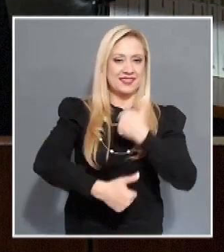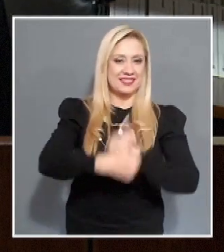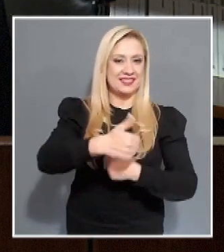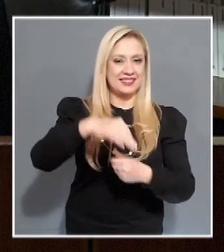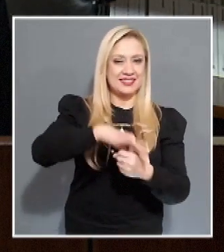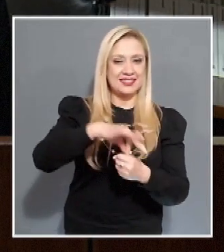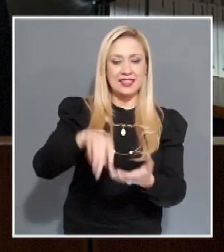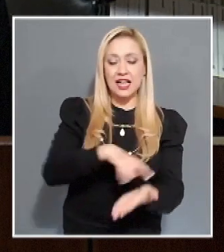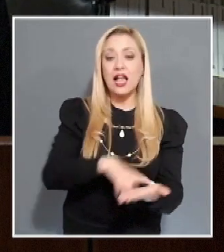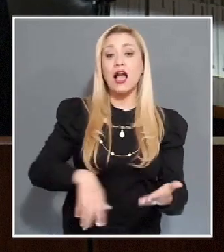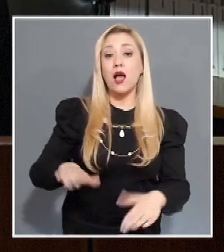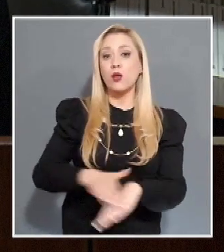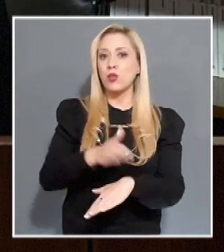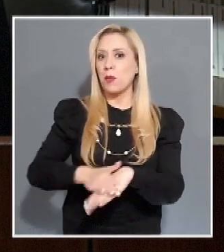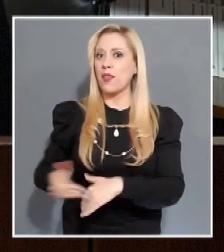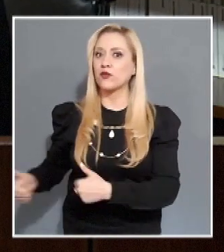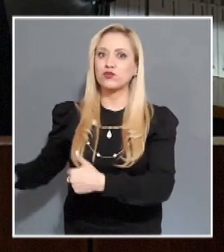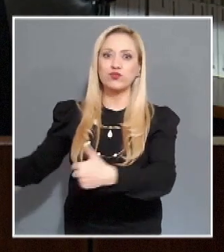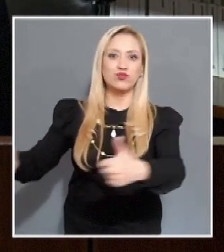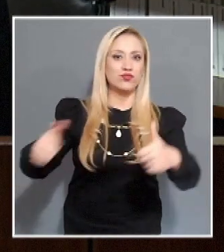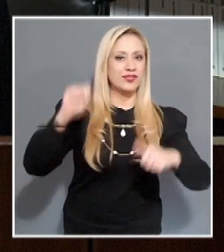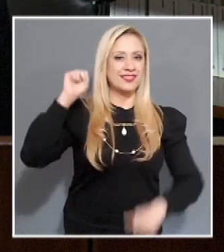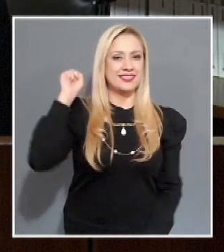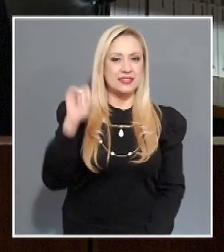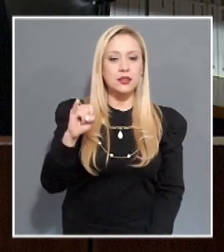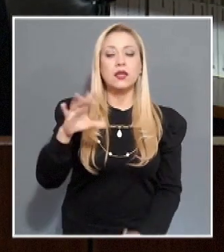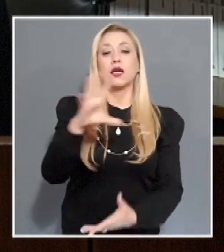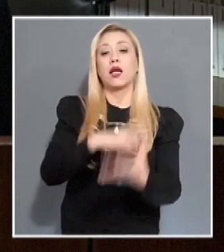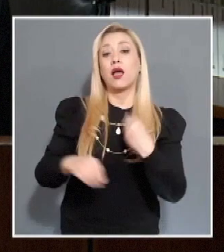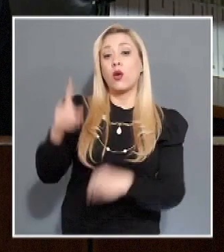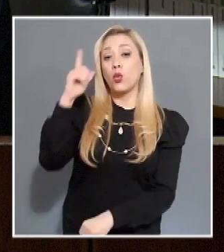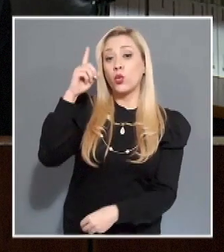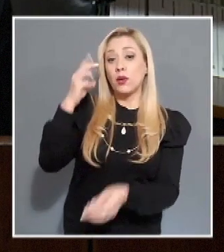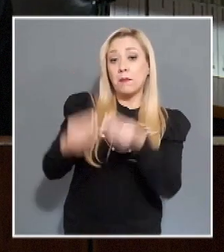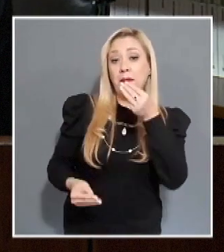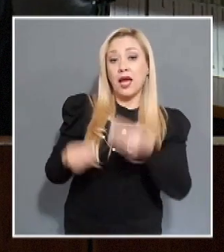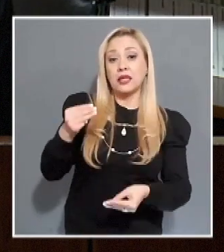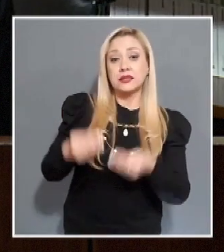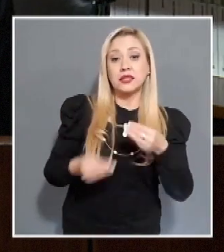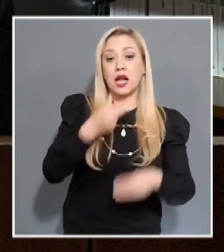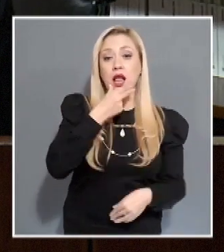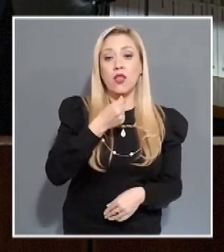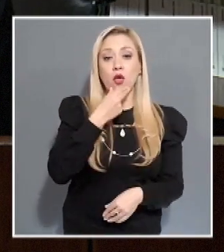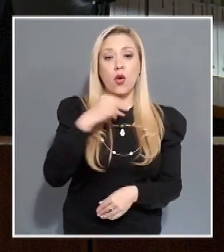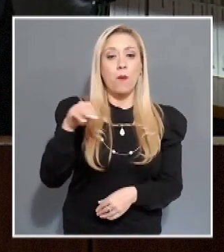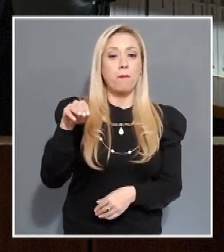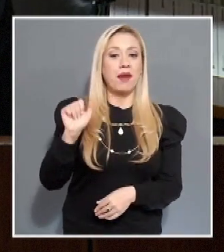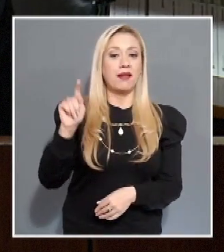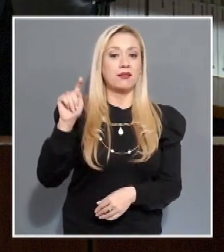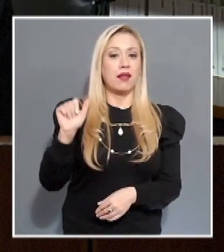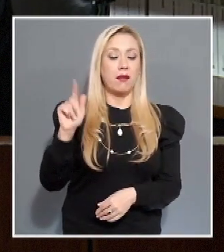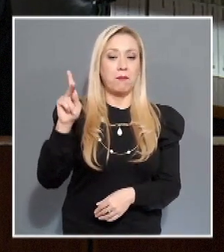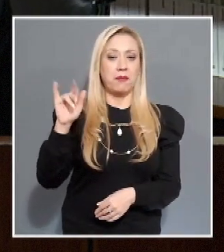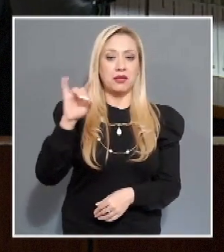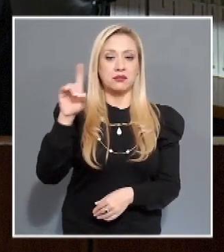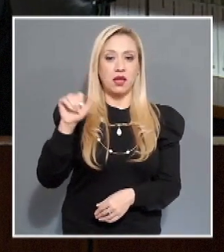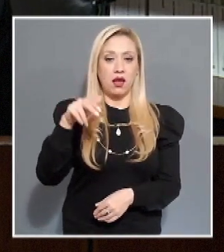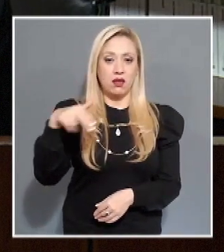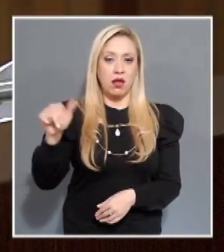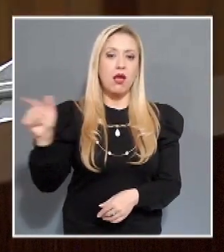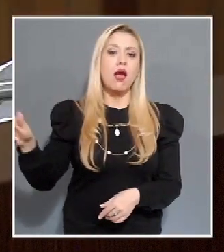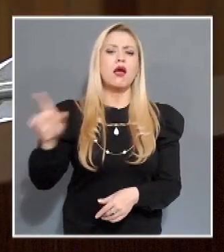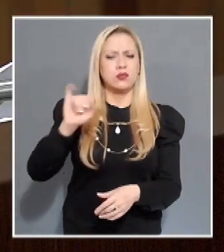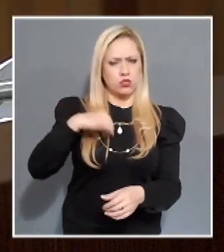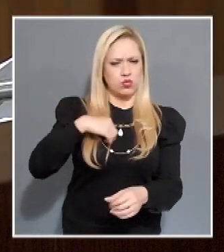por unanimidad, sin embargo, el magistrado Felipe de la Mata Pizaña emitió un voto razonado al considerar que estos lineamientos